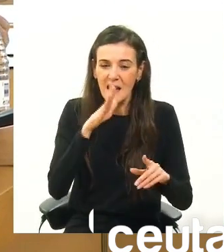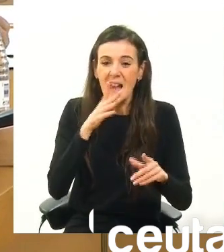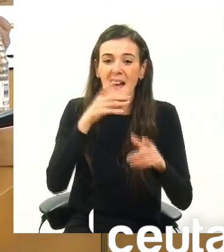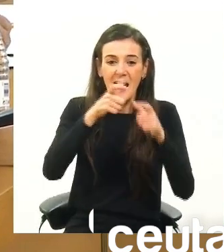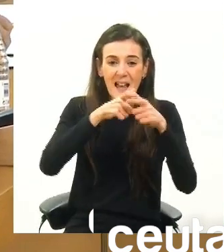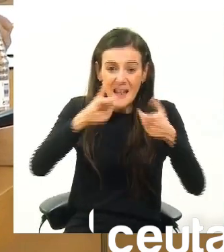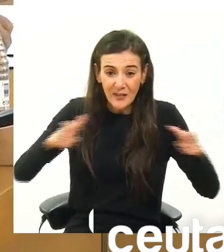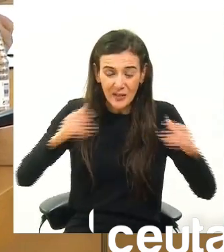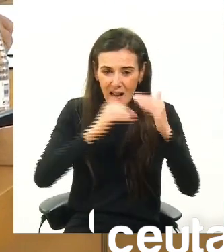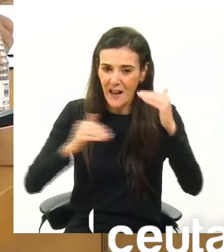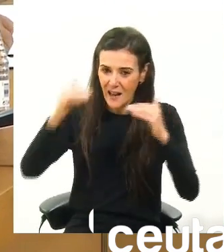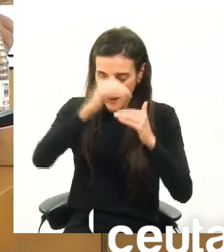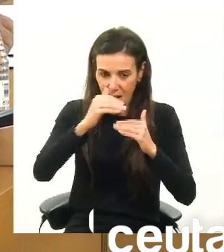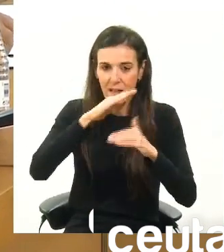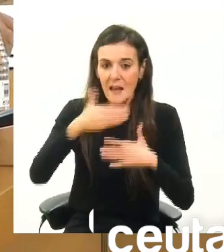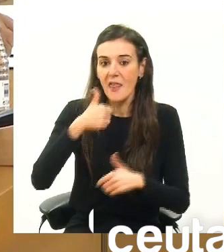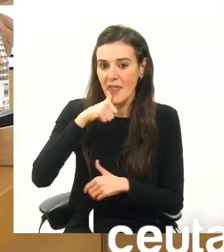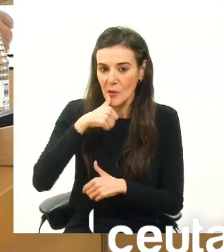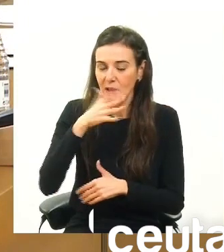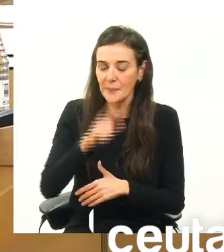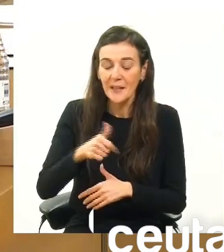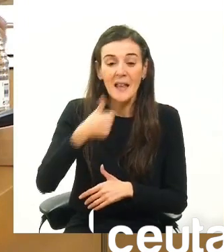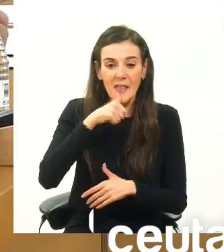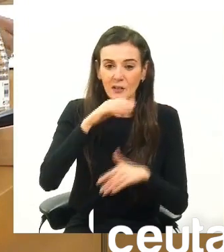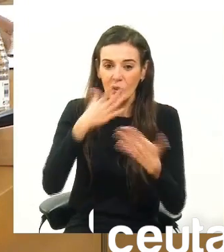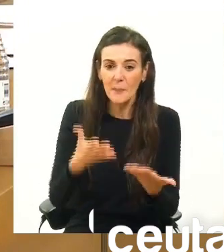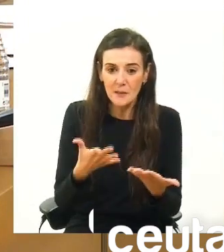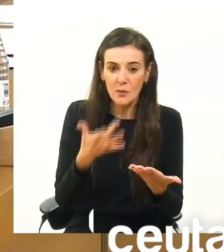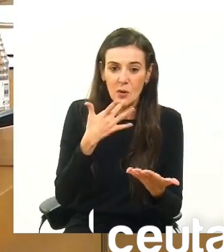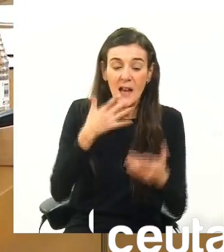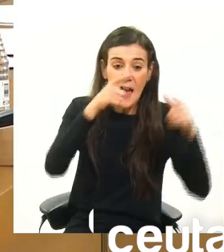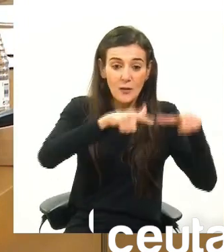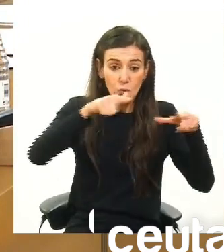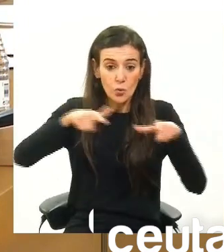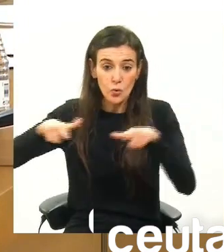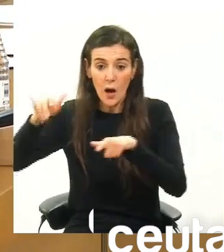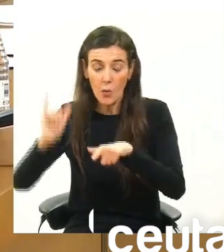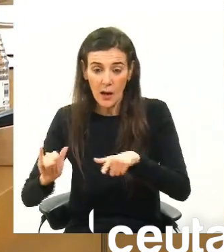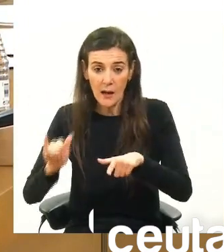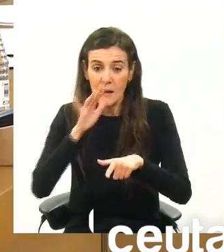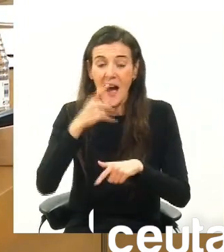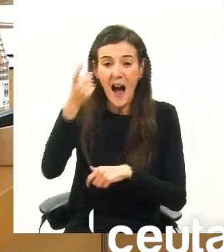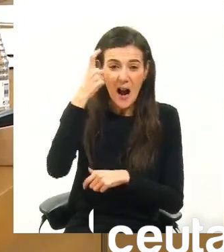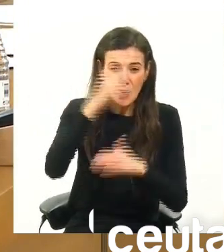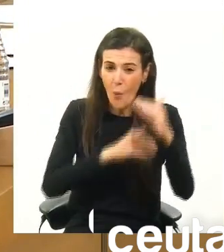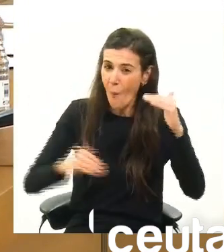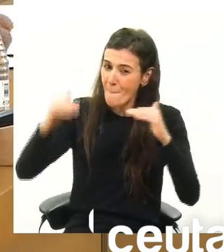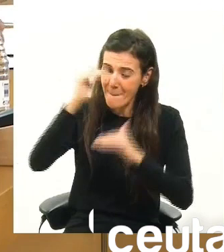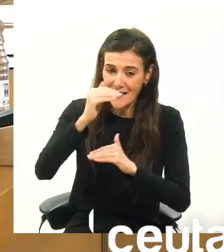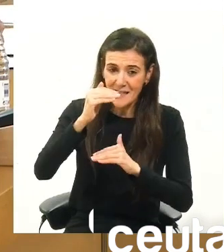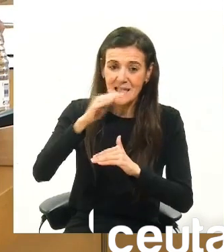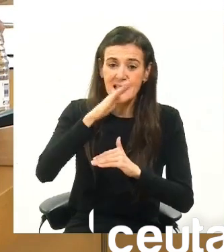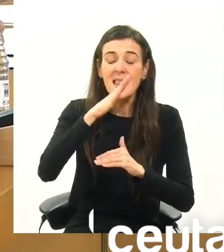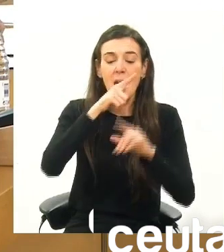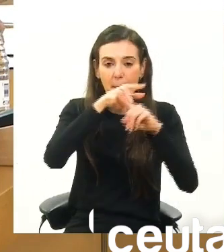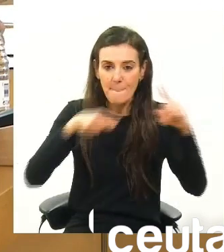tan elevada que se cuenta en Ceuta. Ceuta cuenta en sus aulas con más alumnos, con muchos más alumnos